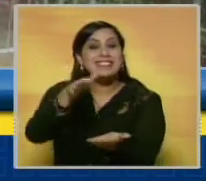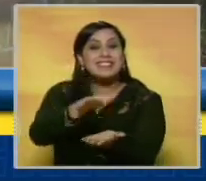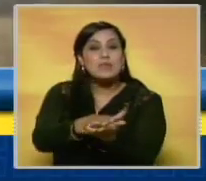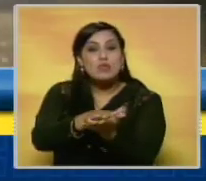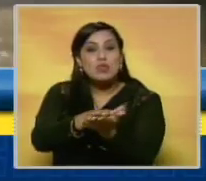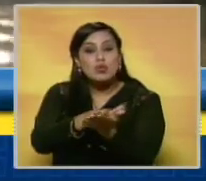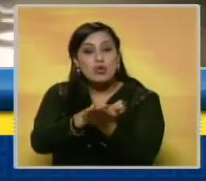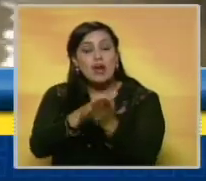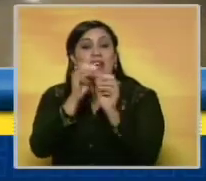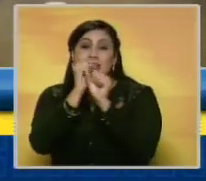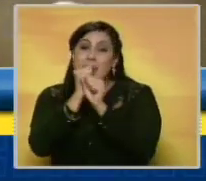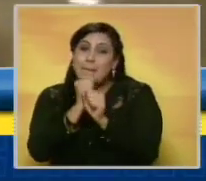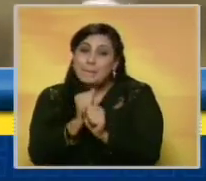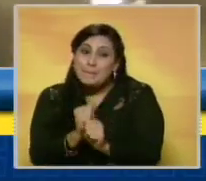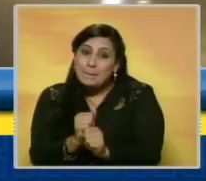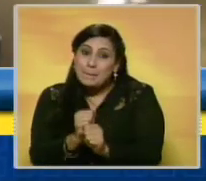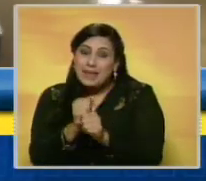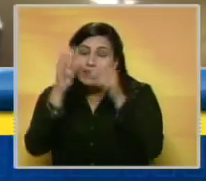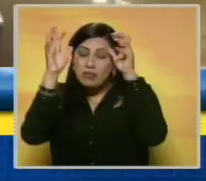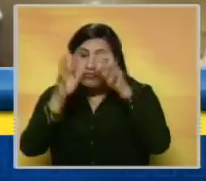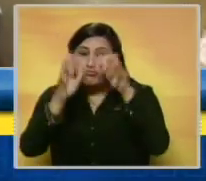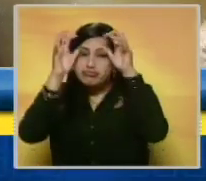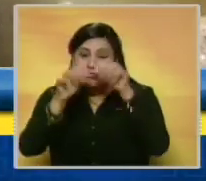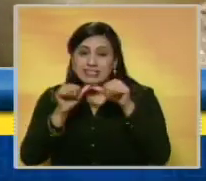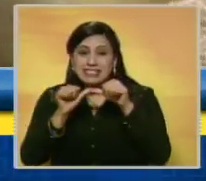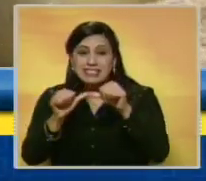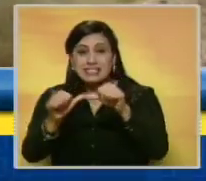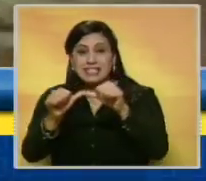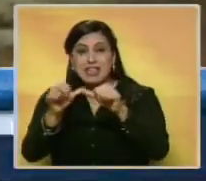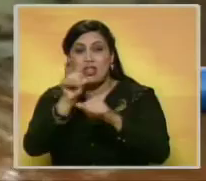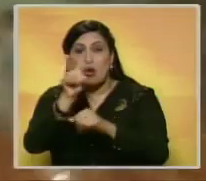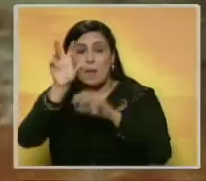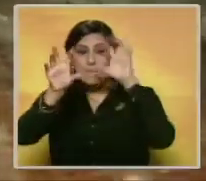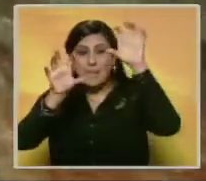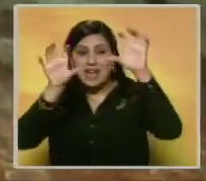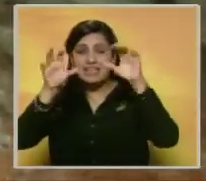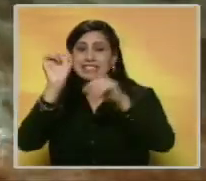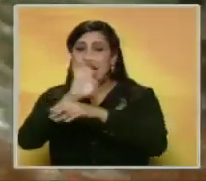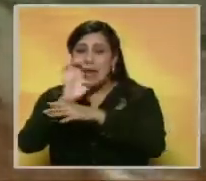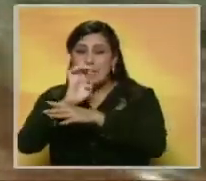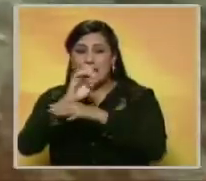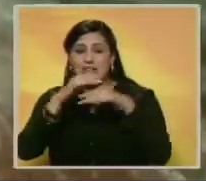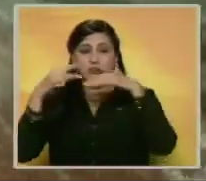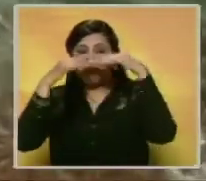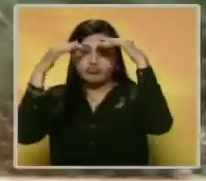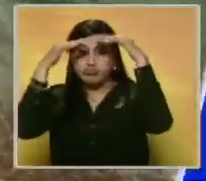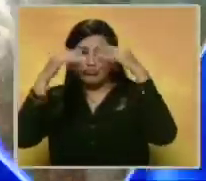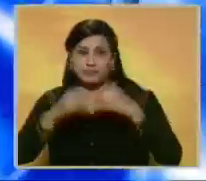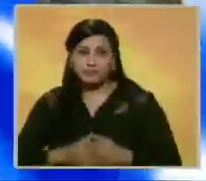Lugano. Se espera que las intensas lluvias continúen por lo que ambos países emitieron alerta de inundaciones.